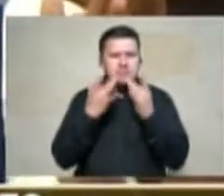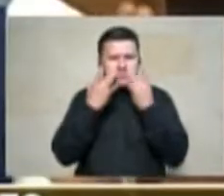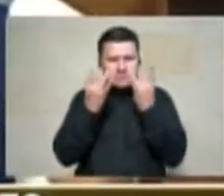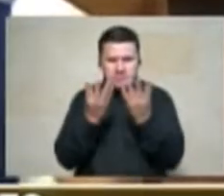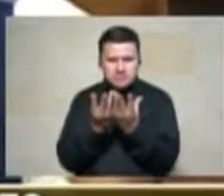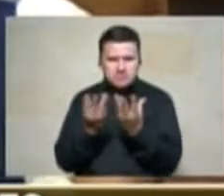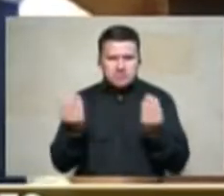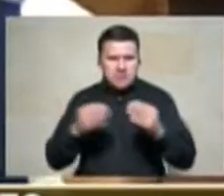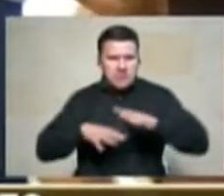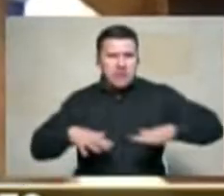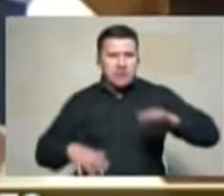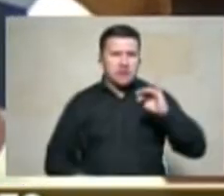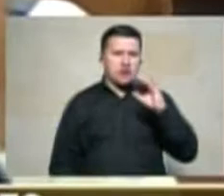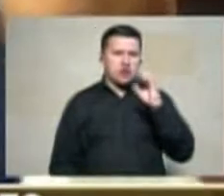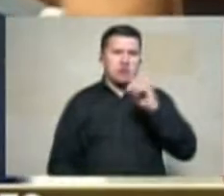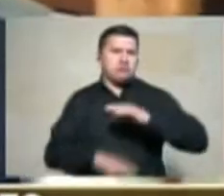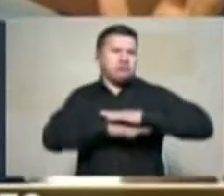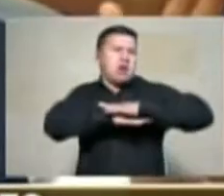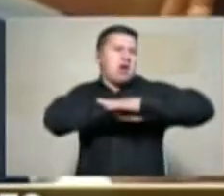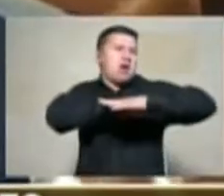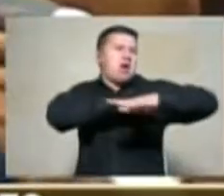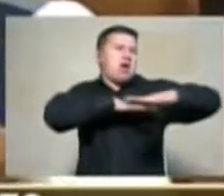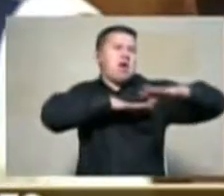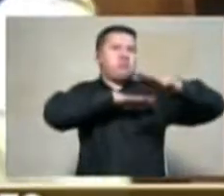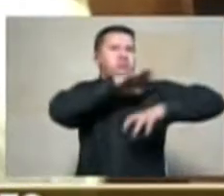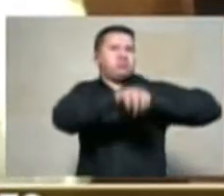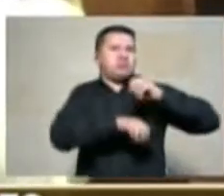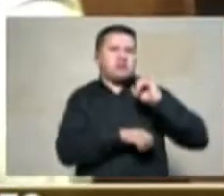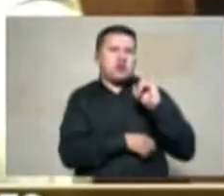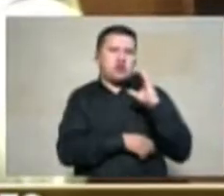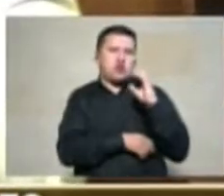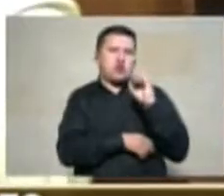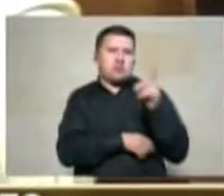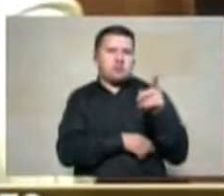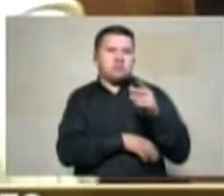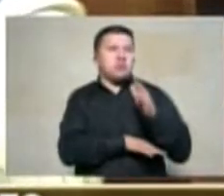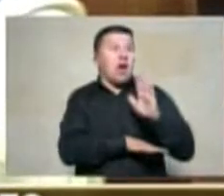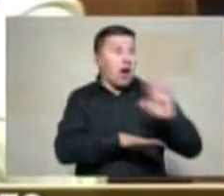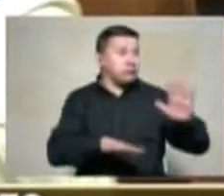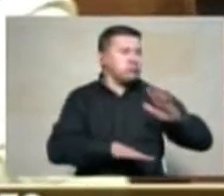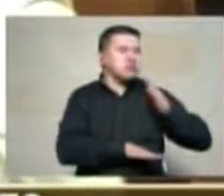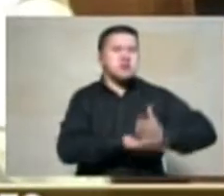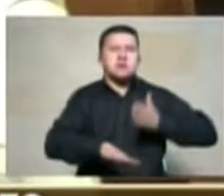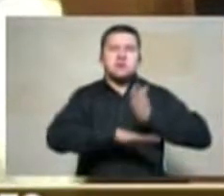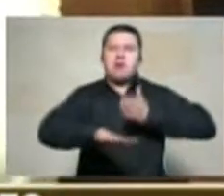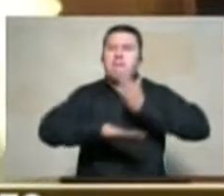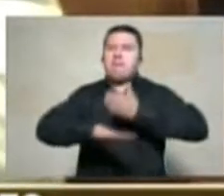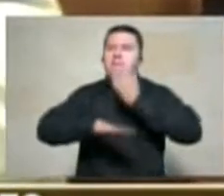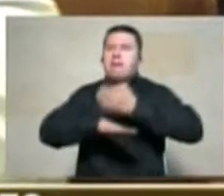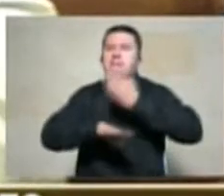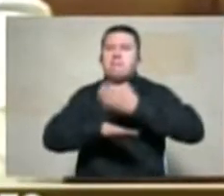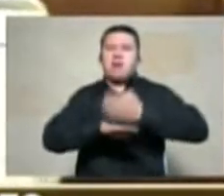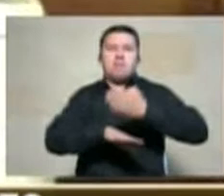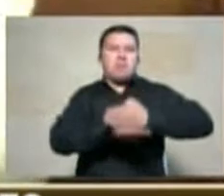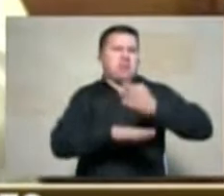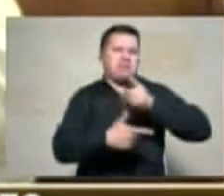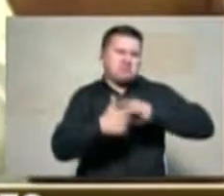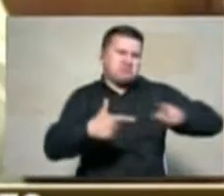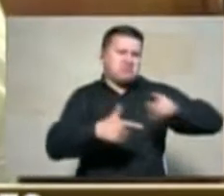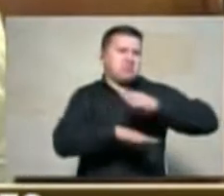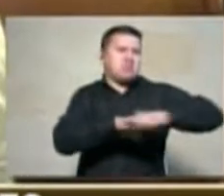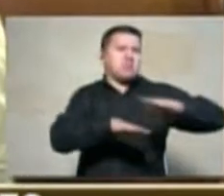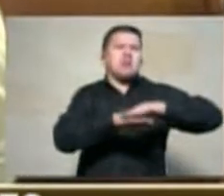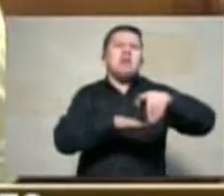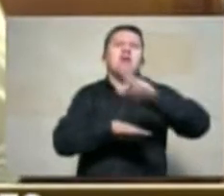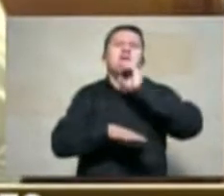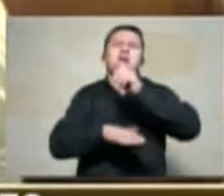unidades de tierras grandes unidades de tierras que parceló dividió para